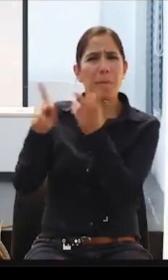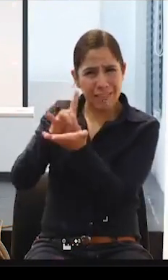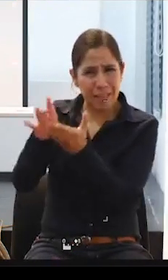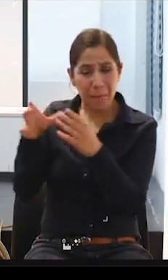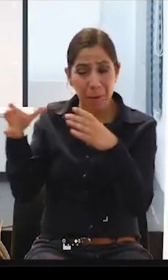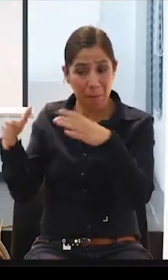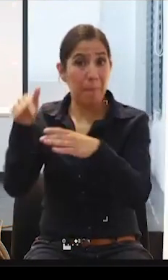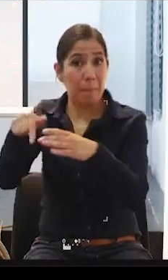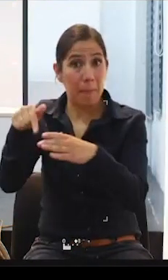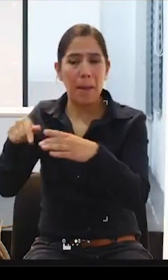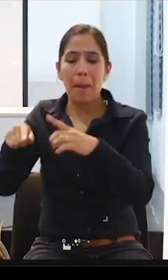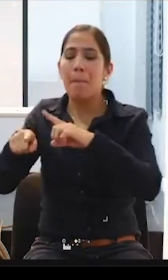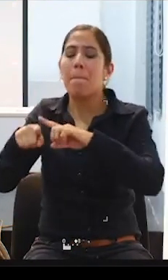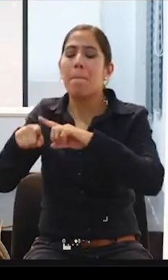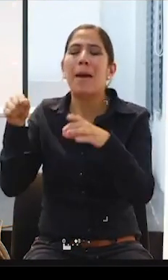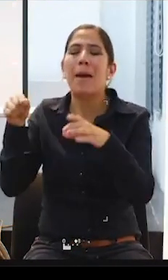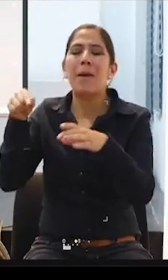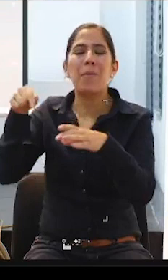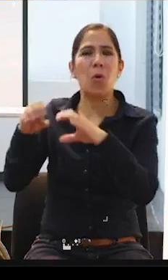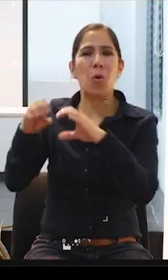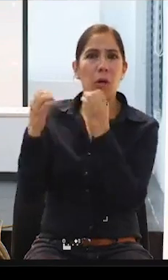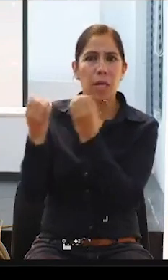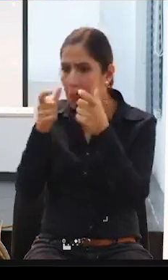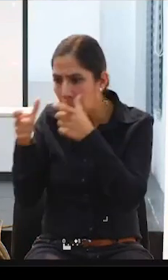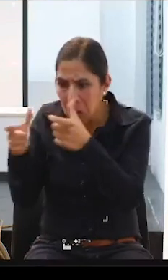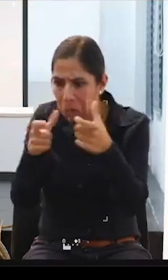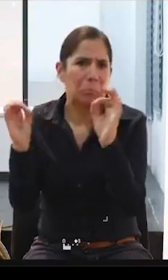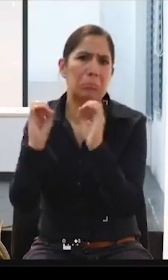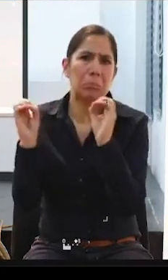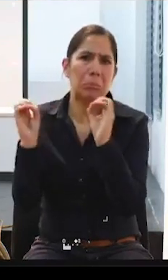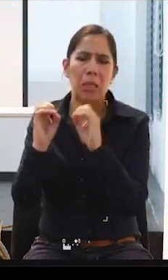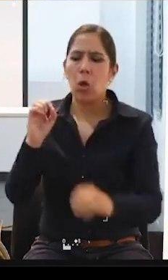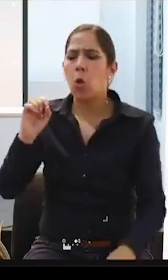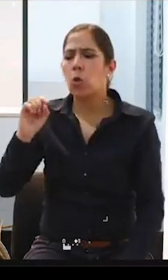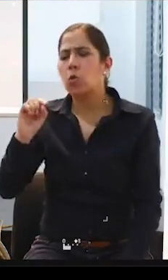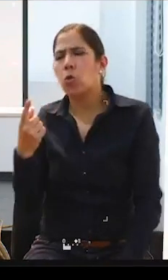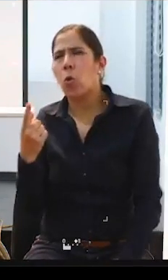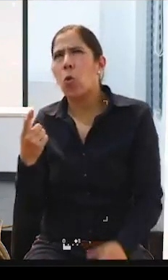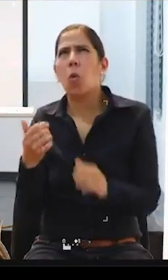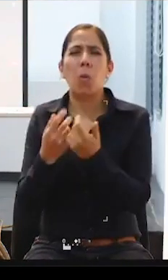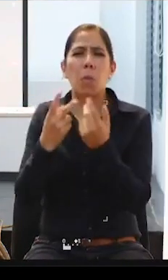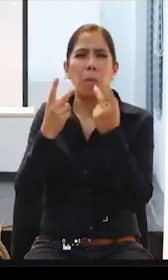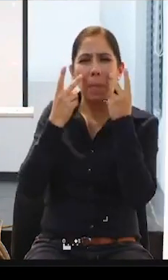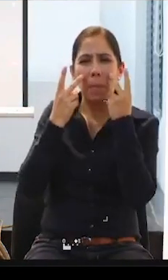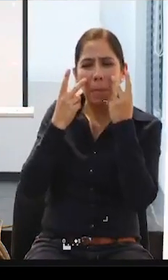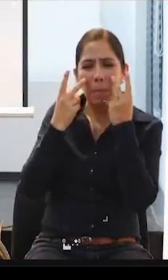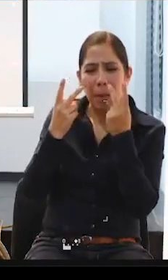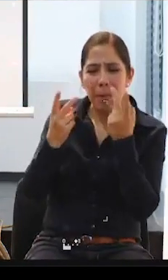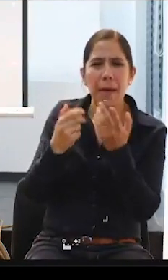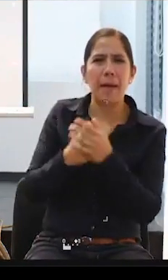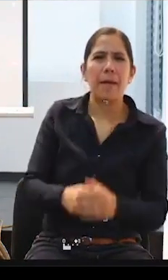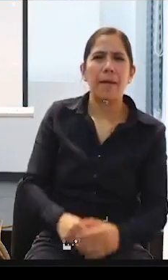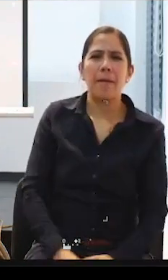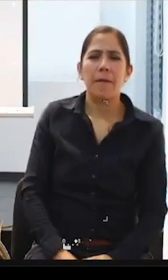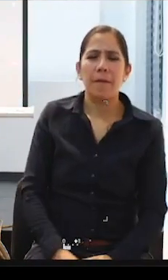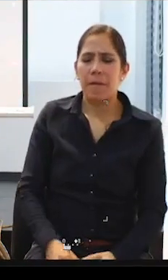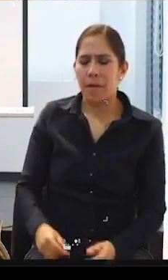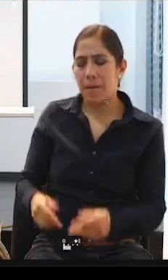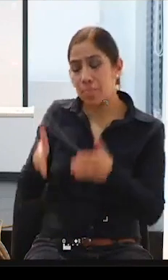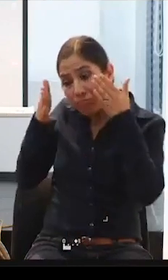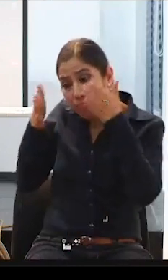discapacidad, pero estas no tenían el control, ¿verdad? Estas eran vistas desde, como decía, desde un modelo más médico